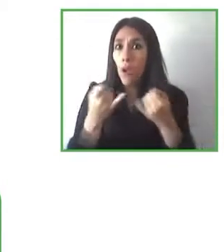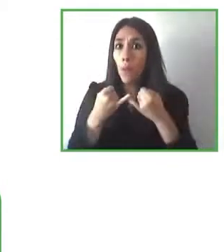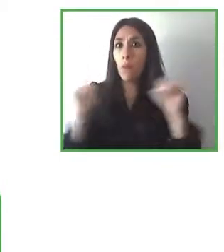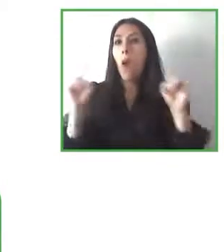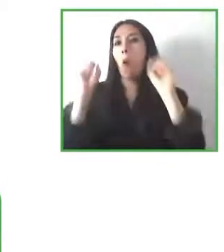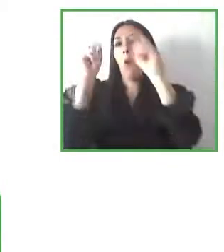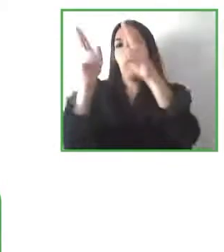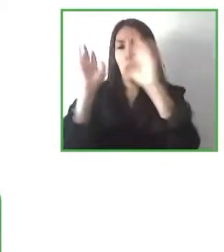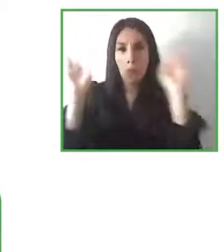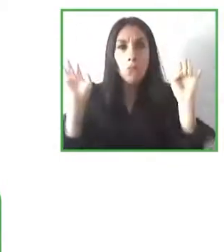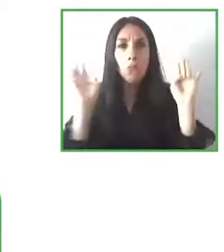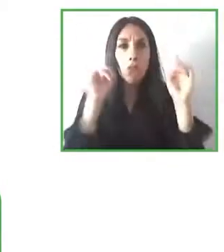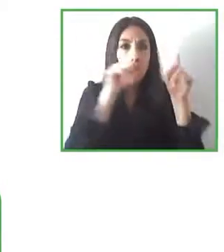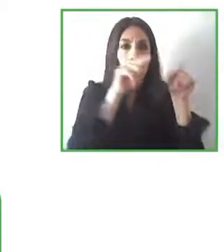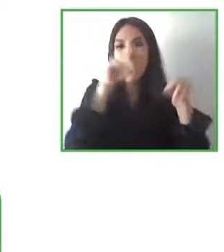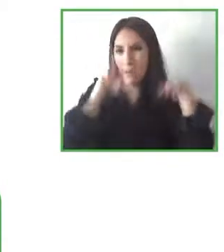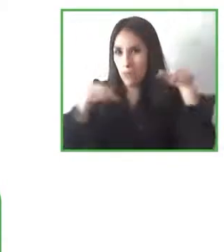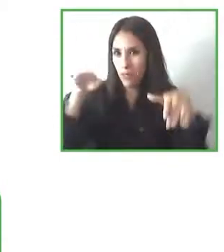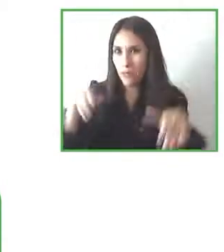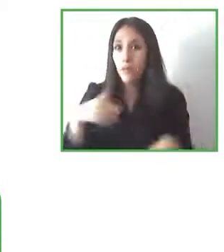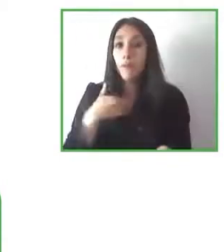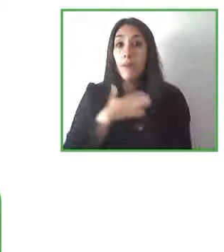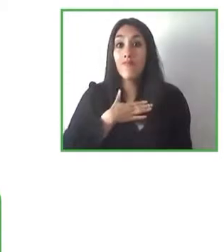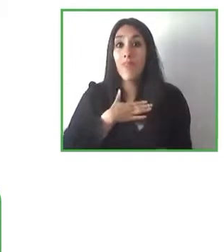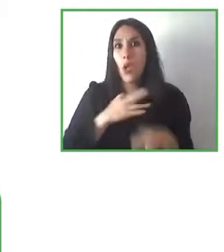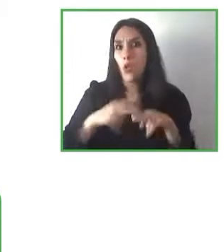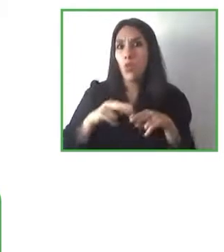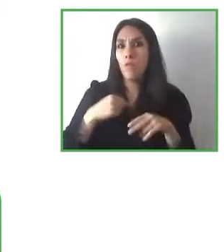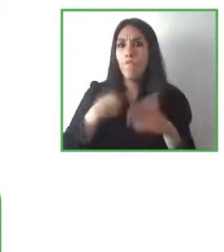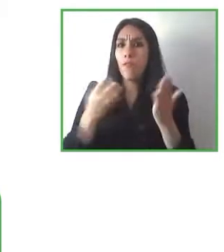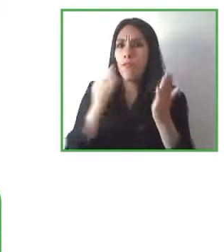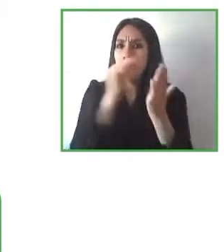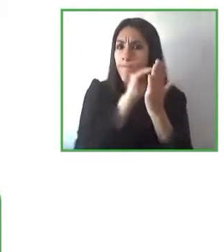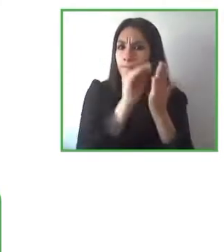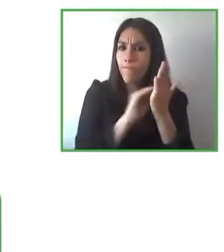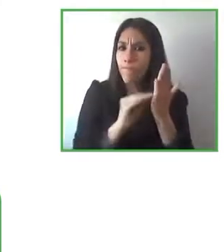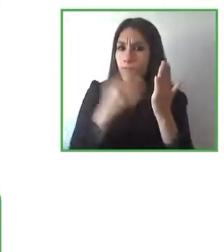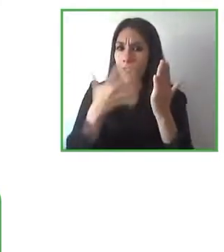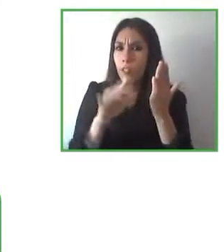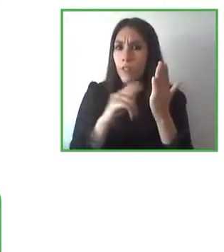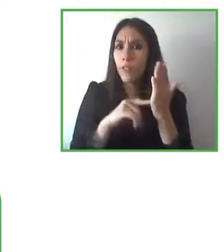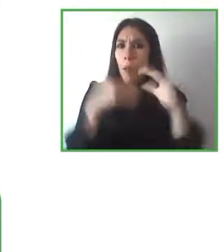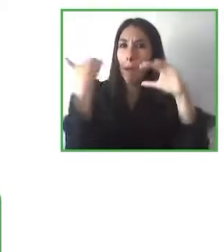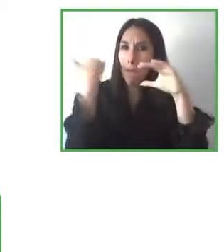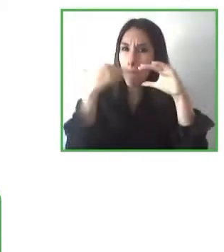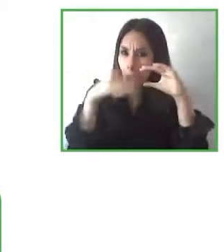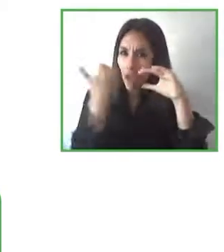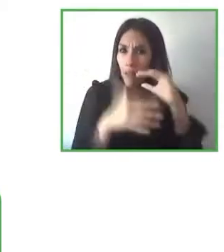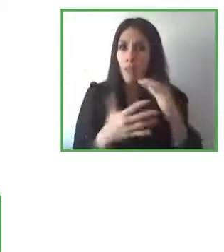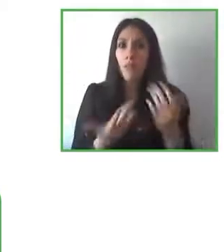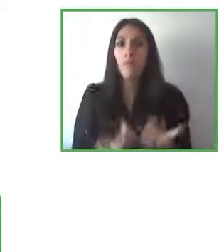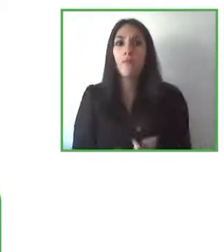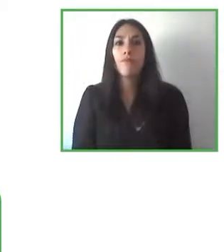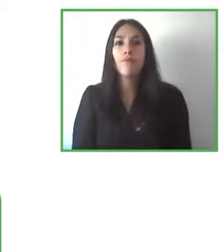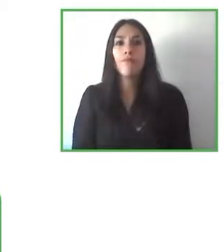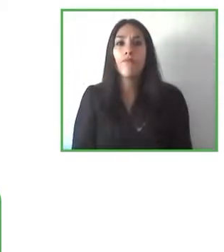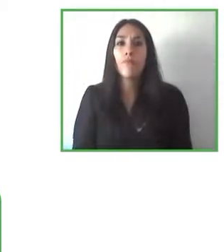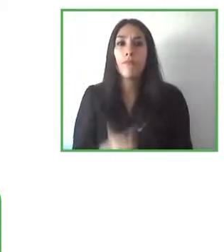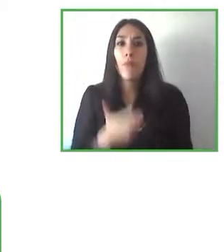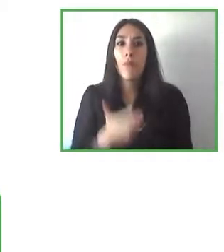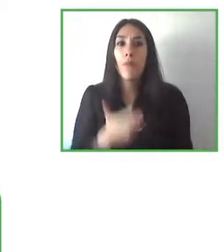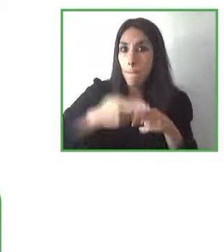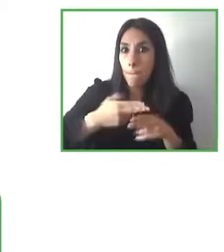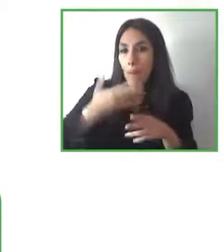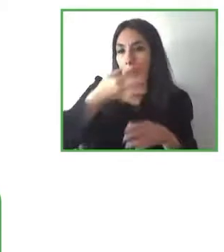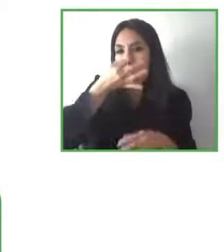es una frase de Robert Hansel que la cito en inglés es I don't have this ability I have a different ability